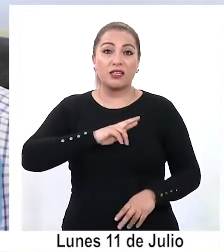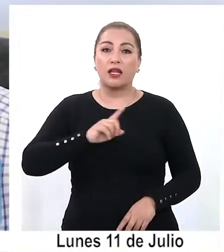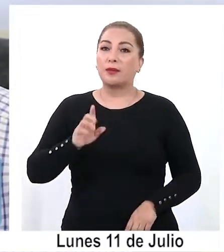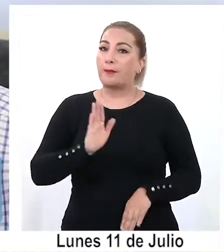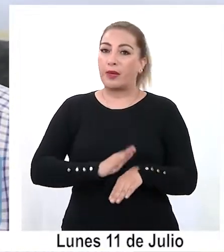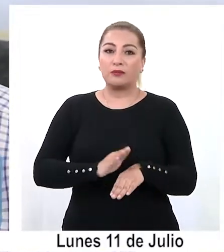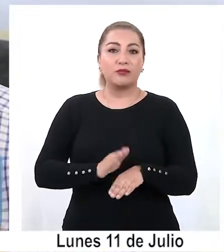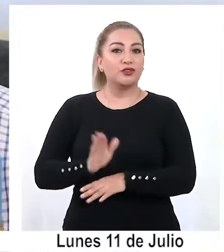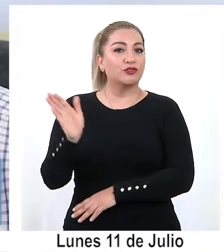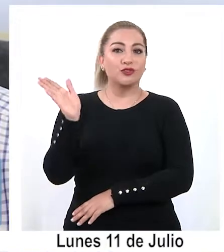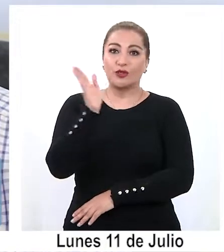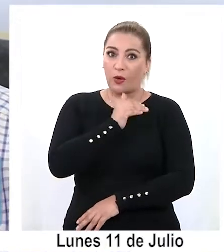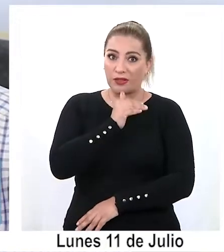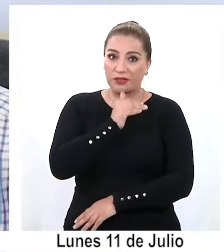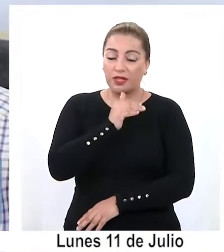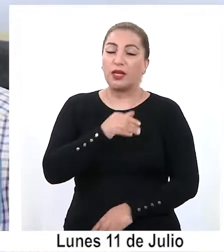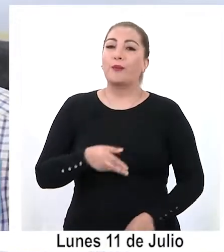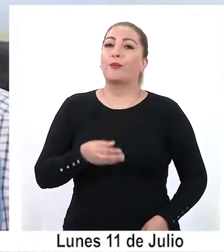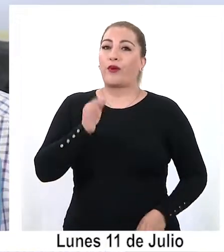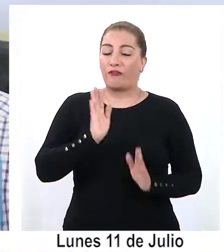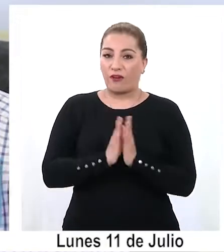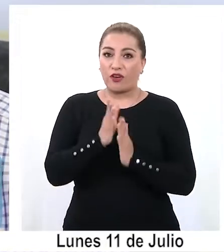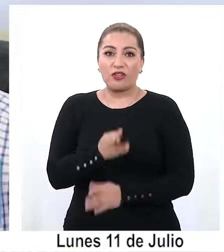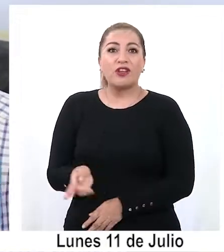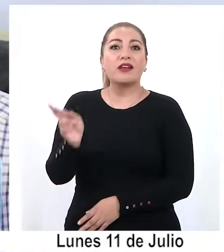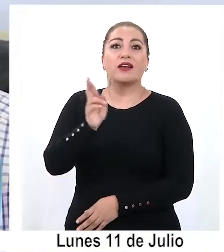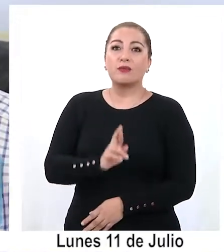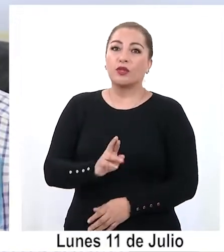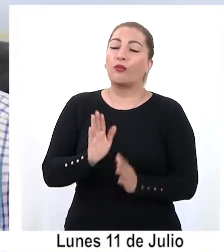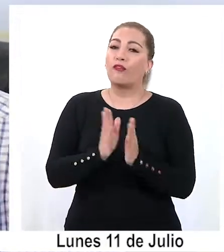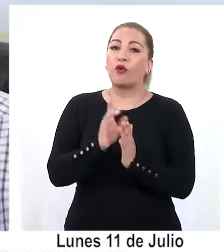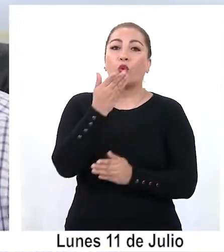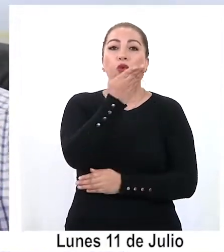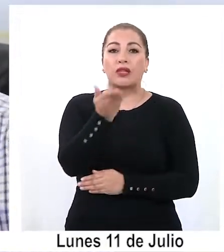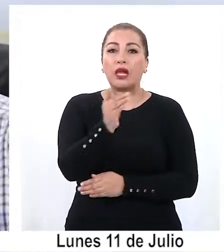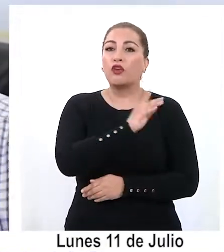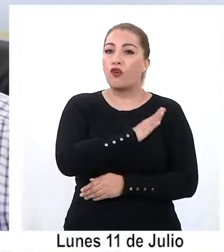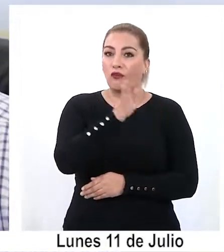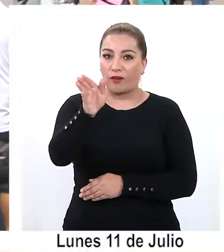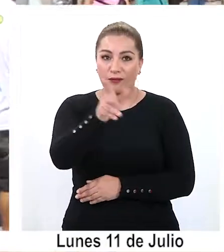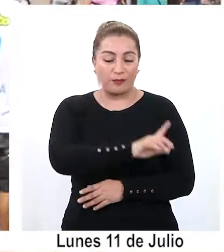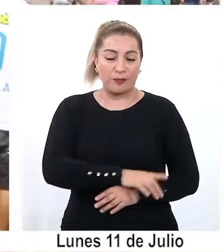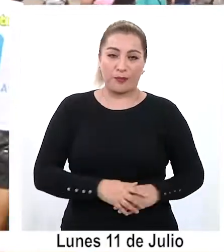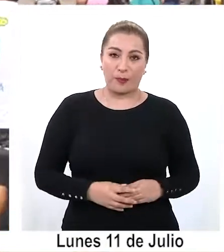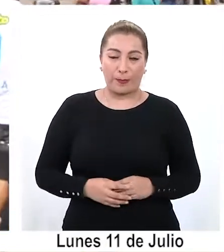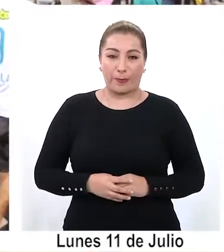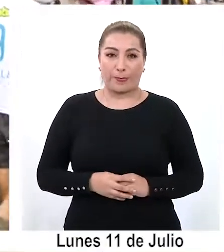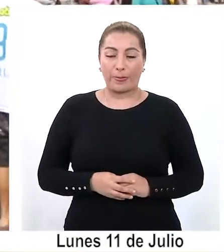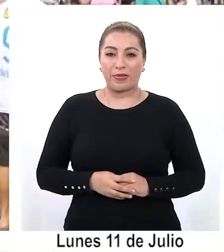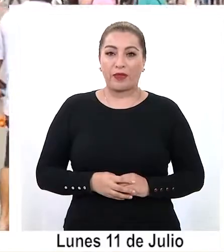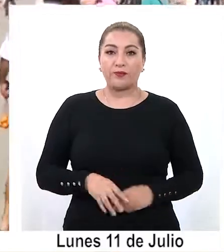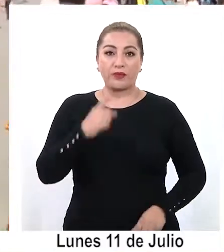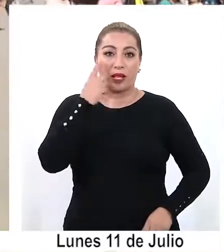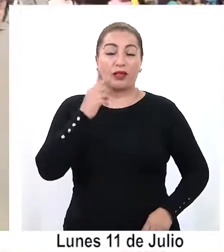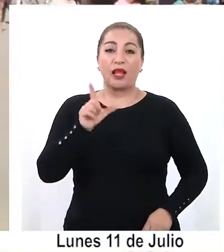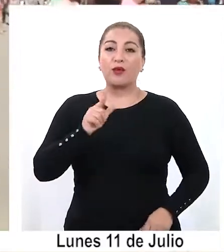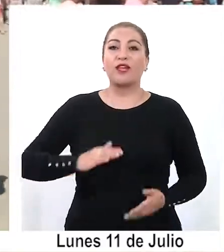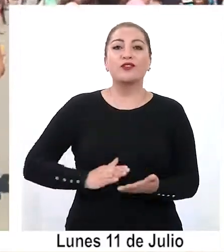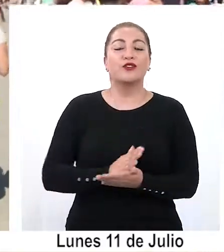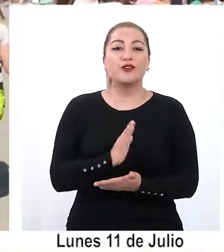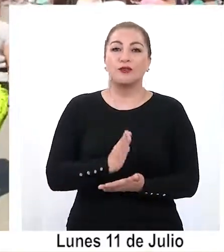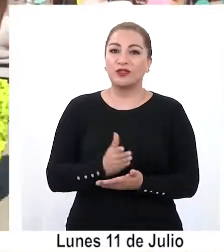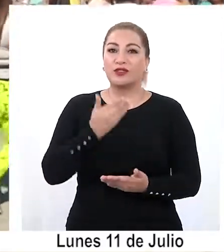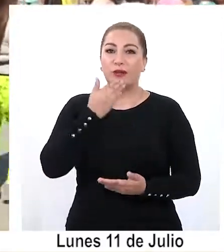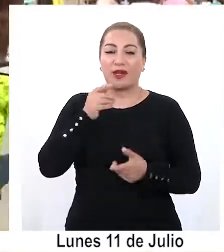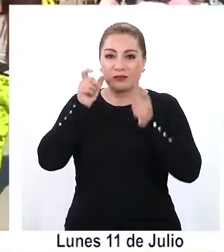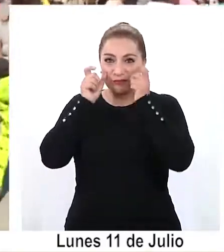autorizada e instamos a las personas a no concurrir al poblado de La Tirana. Este lunes se inició también